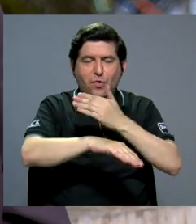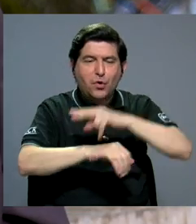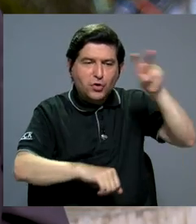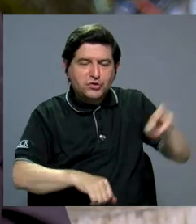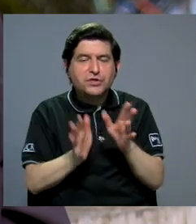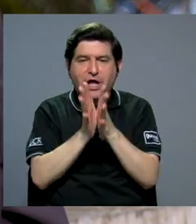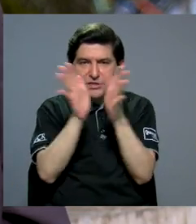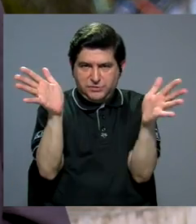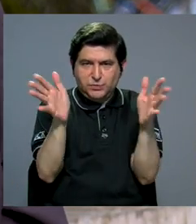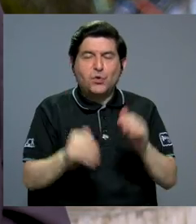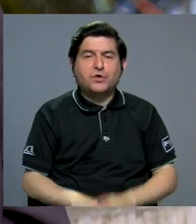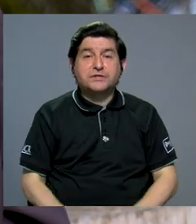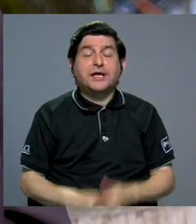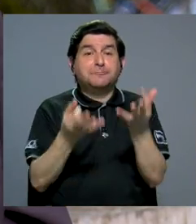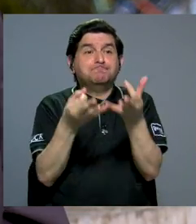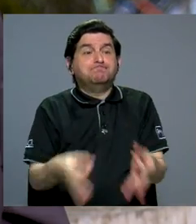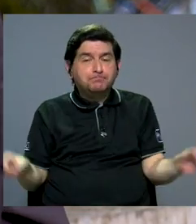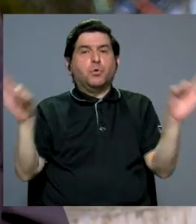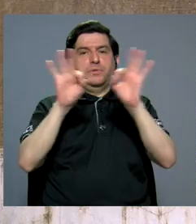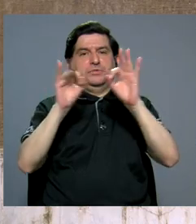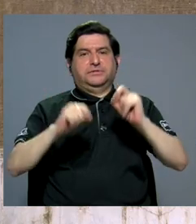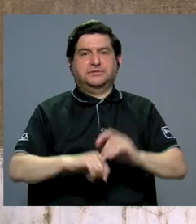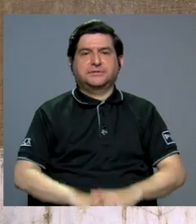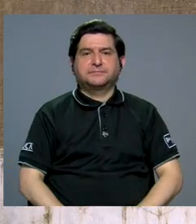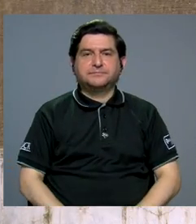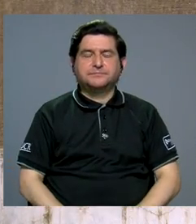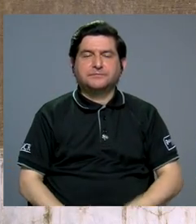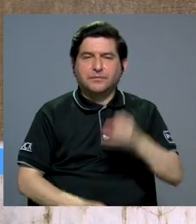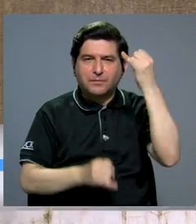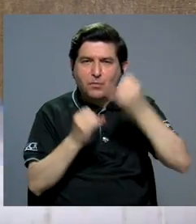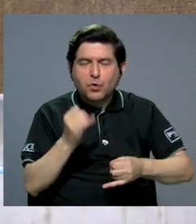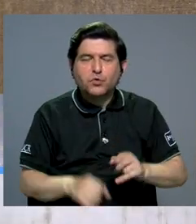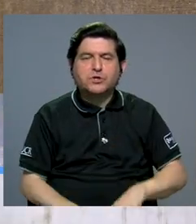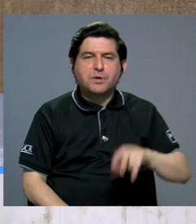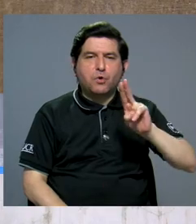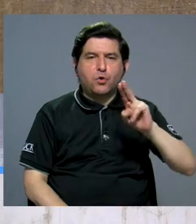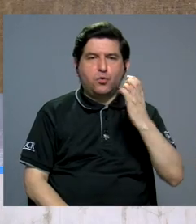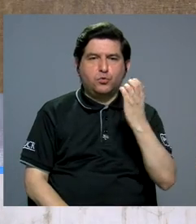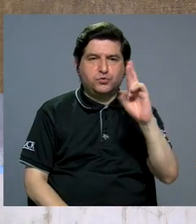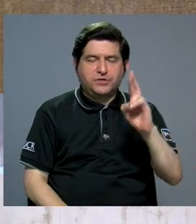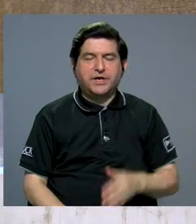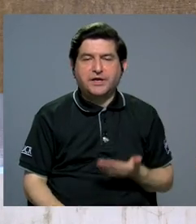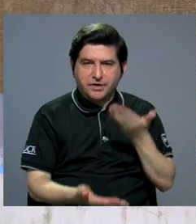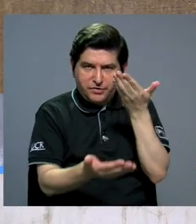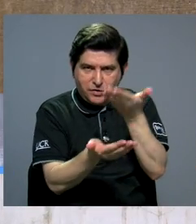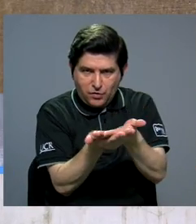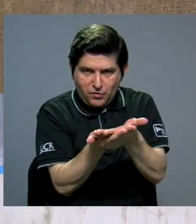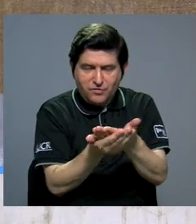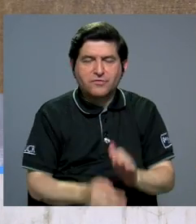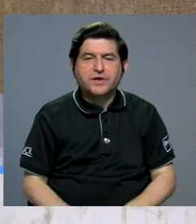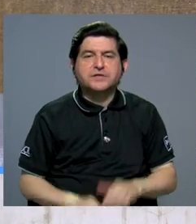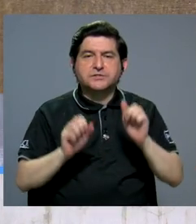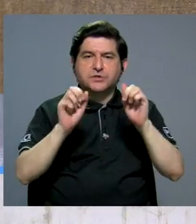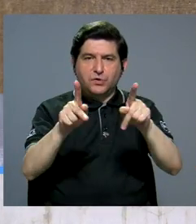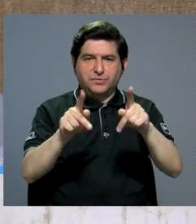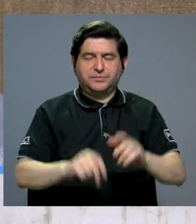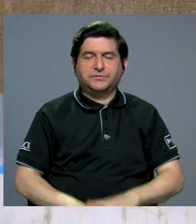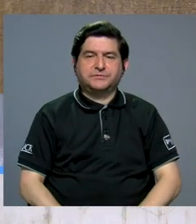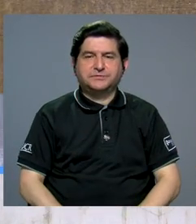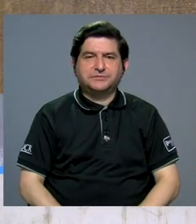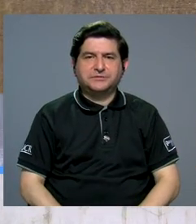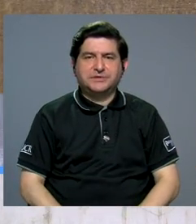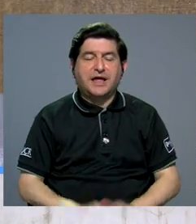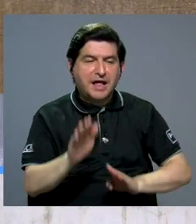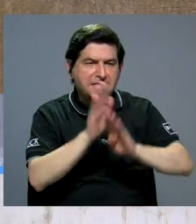transporte público son críticos. Y, por último, la Universidad de Costa Rica ofrece esta posibilidad, esta